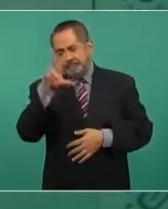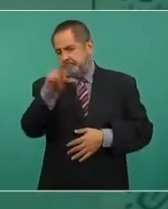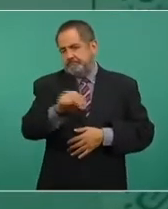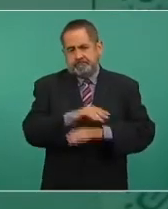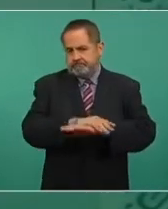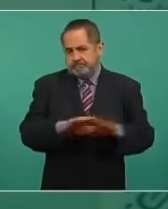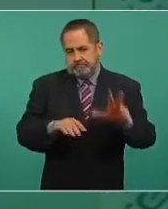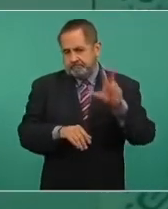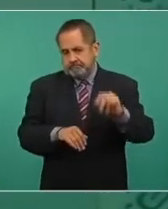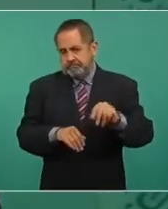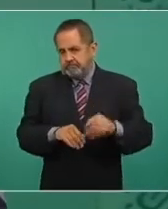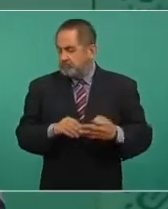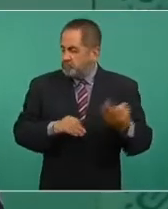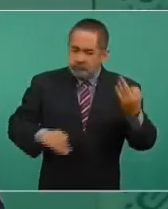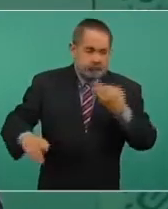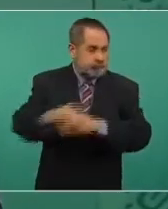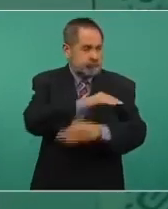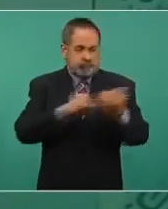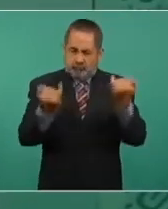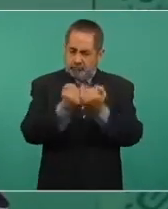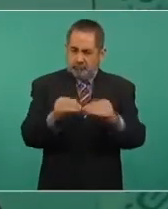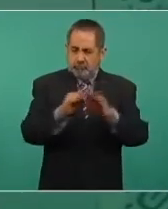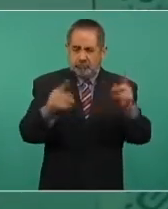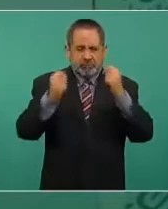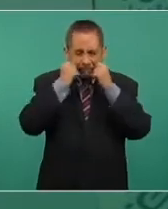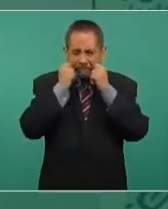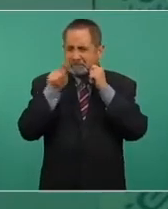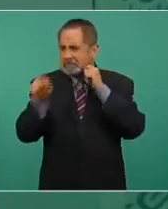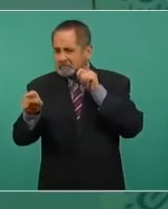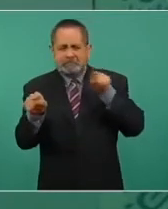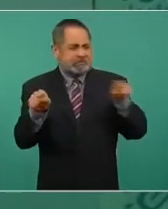tiene que acabarse con la impunidad, sea quien sea,